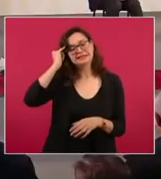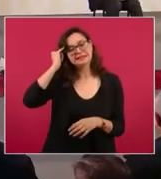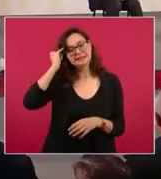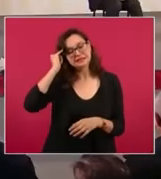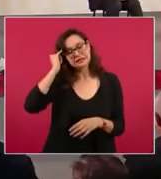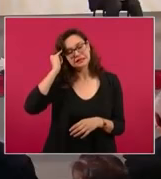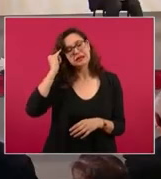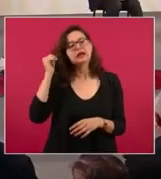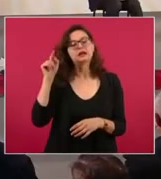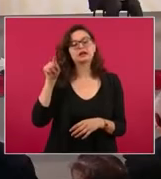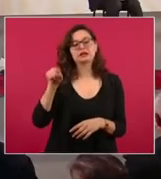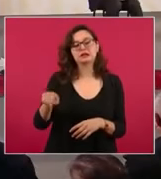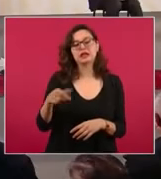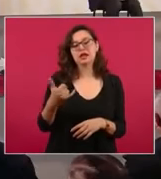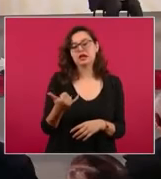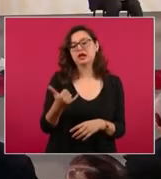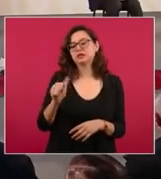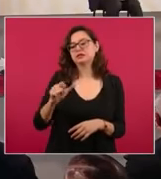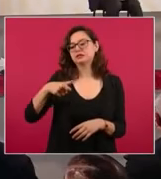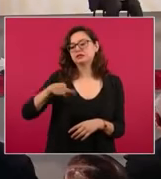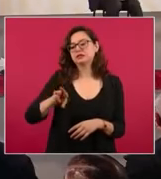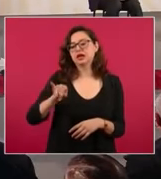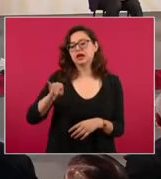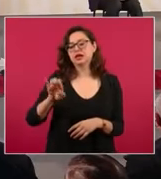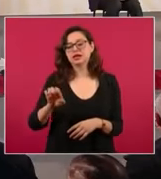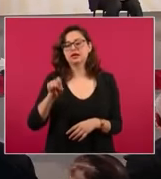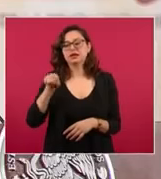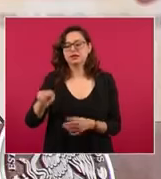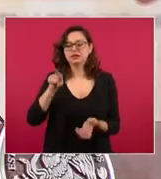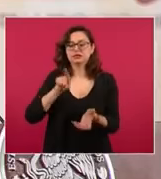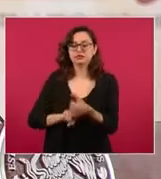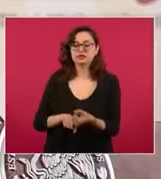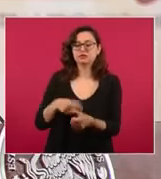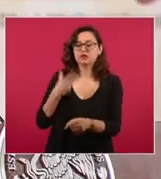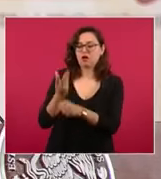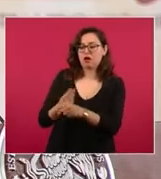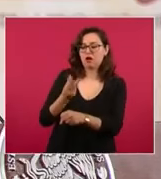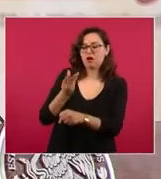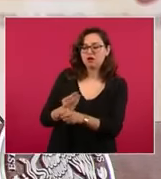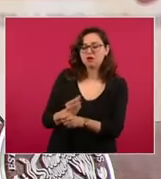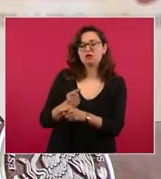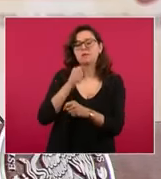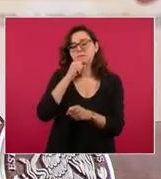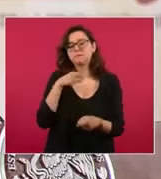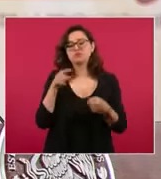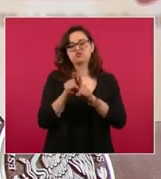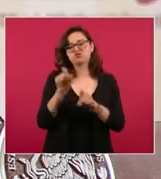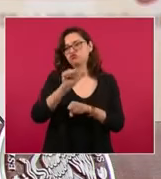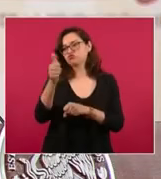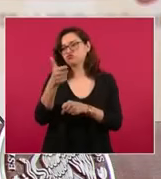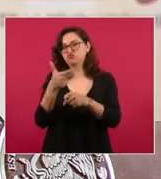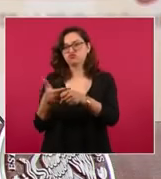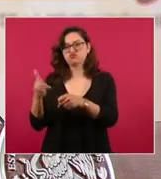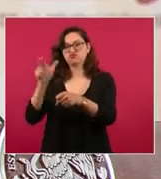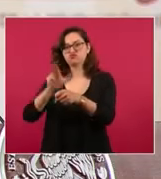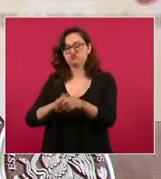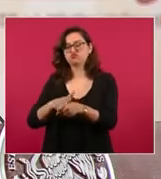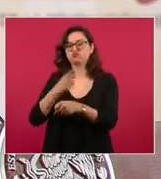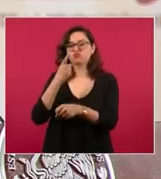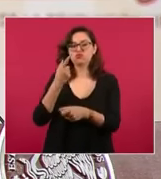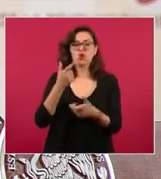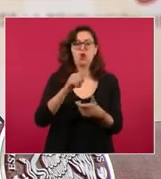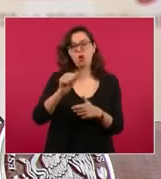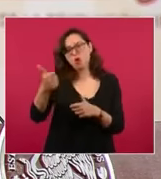respecto a la construcción del hospital en Bicam Switch, además de las diferentes unidades de primer nivel